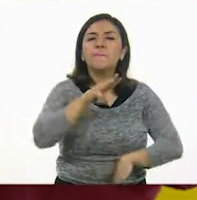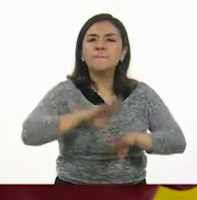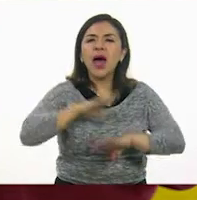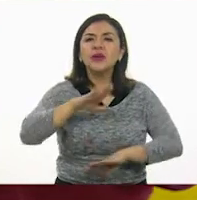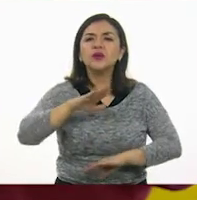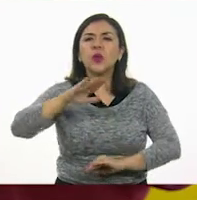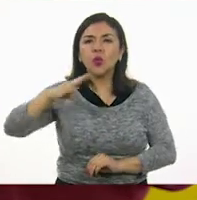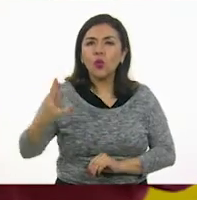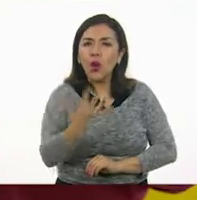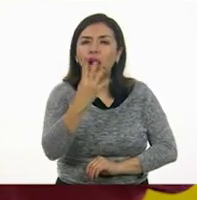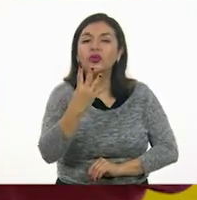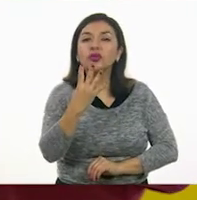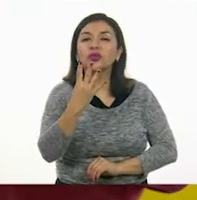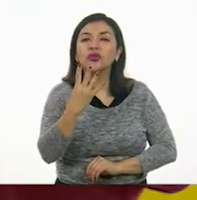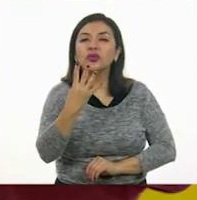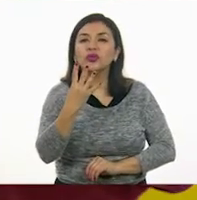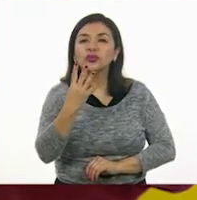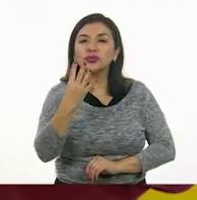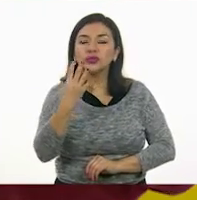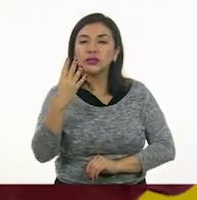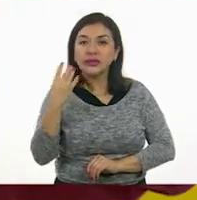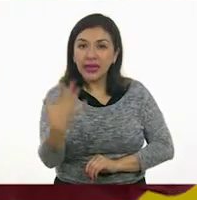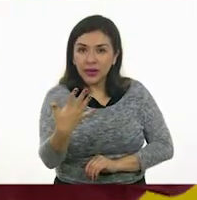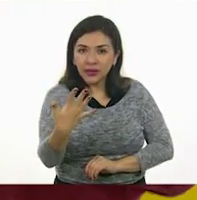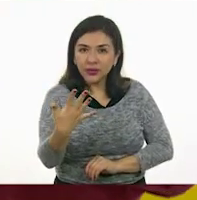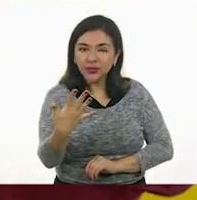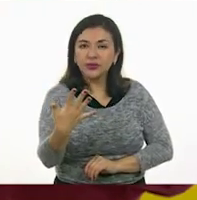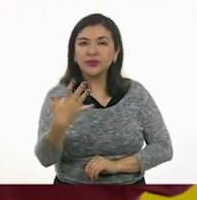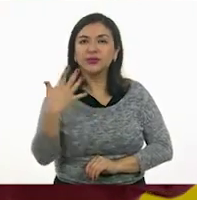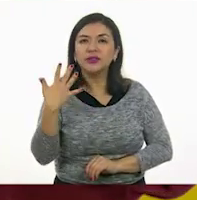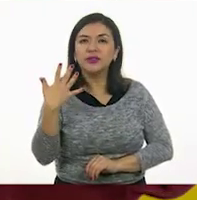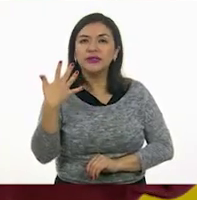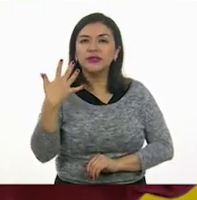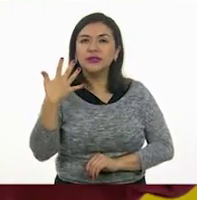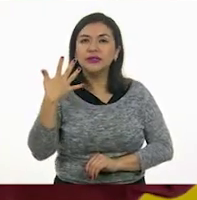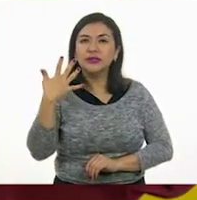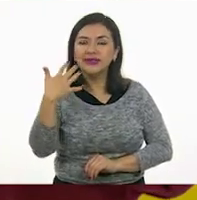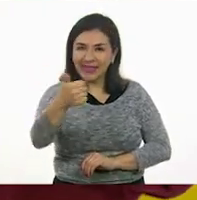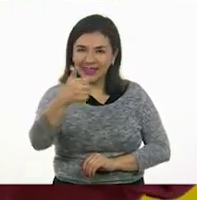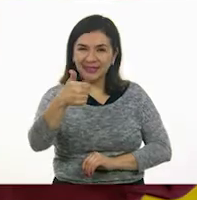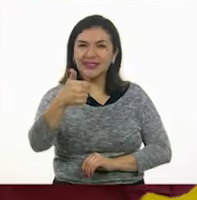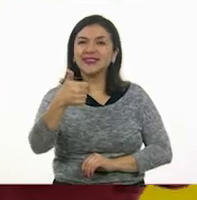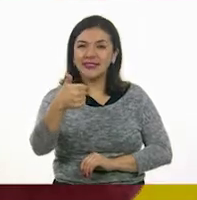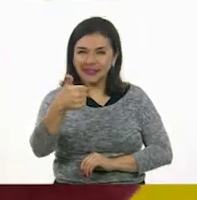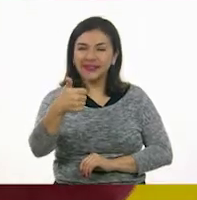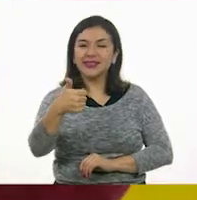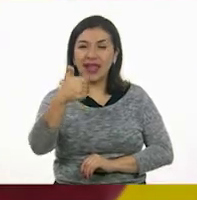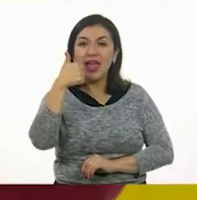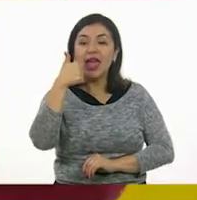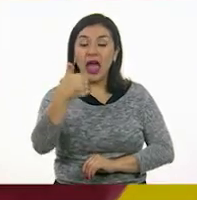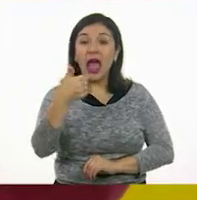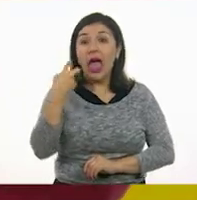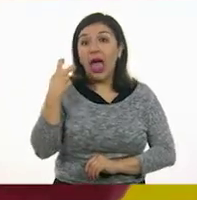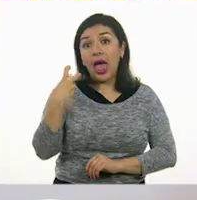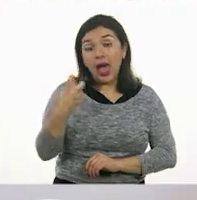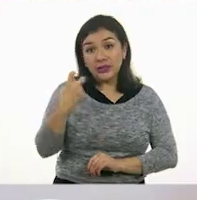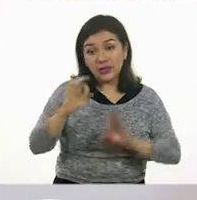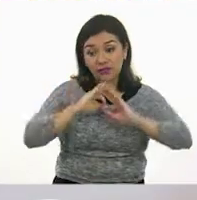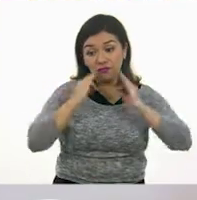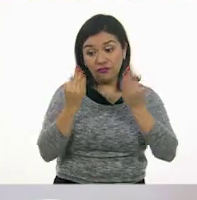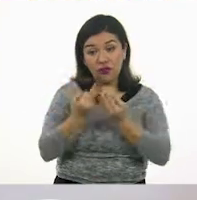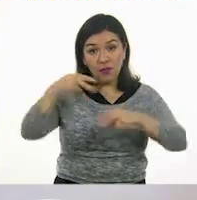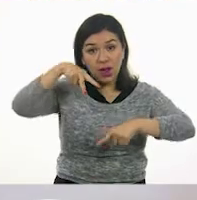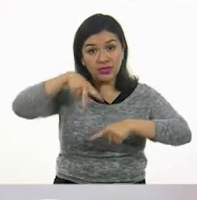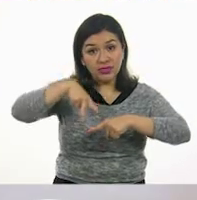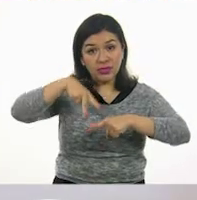Este sería el cuarto. Cuatro. Cinco. Cinco. Y seis. Seis. Quiere decir que entonces